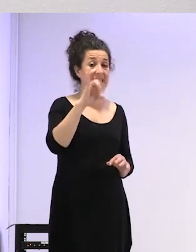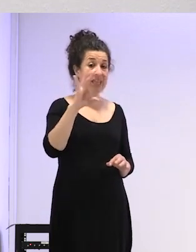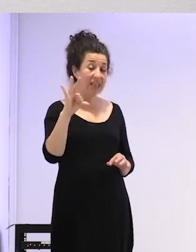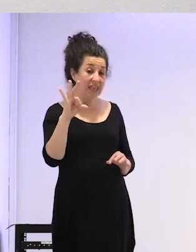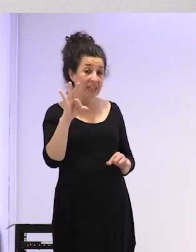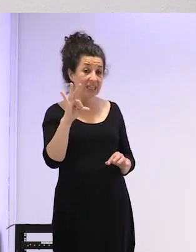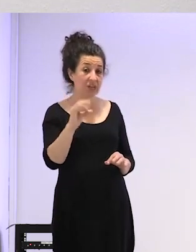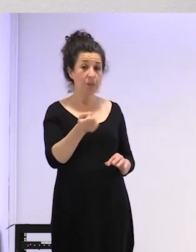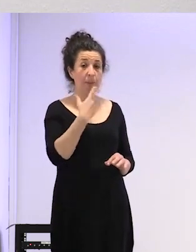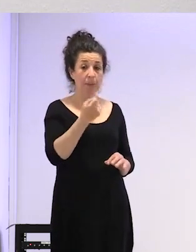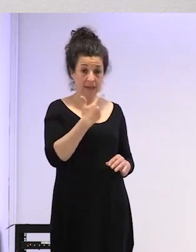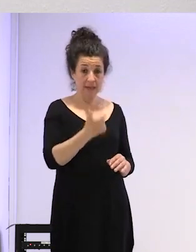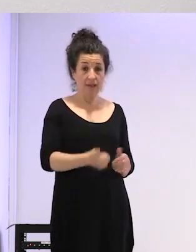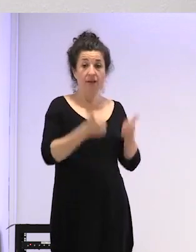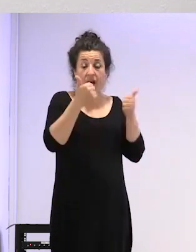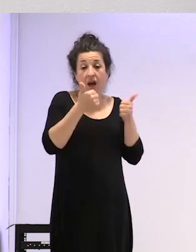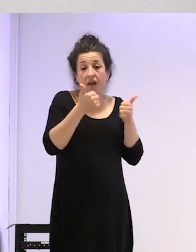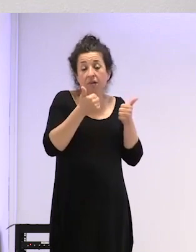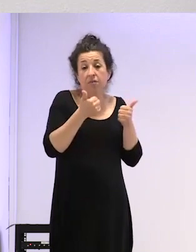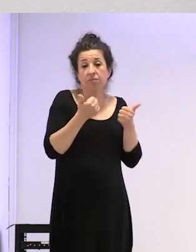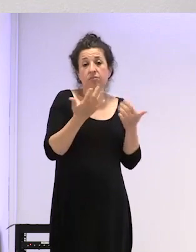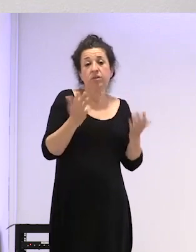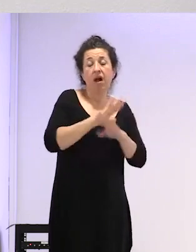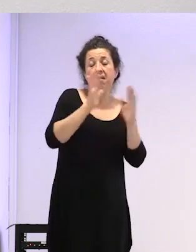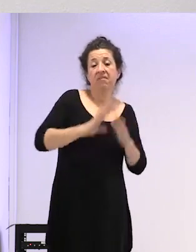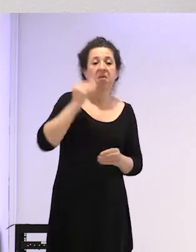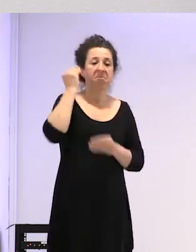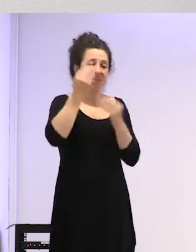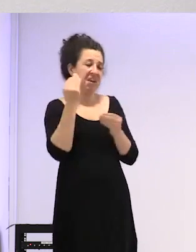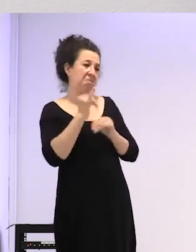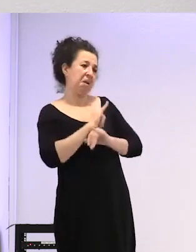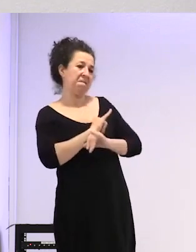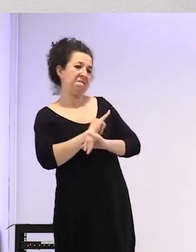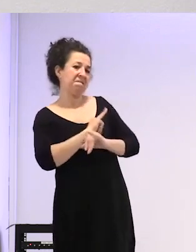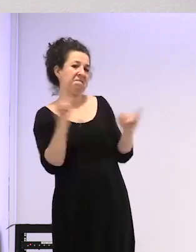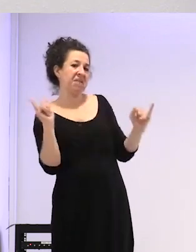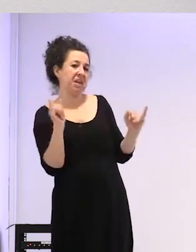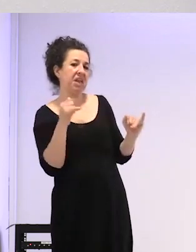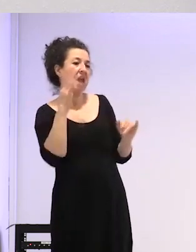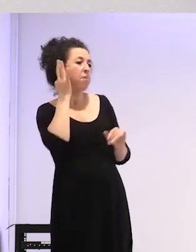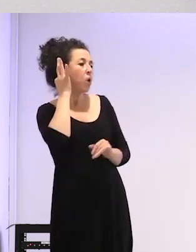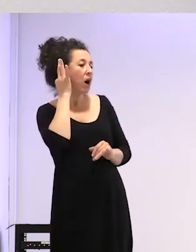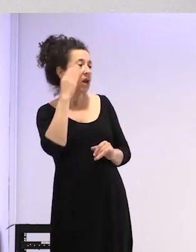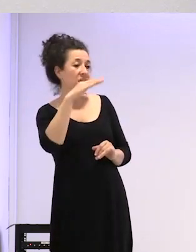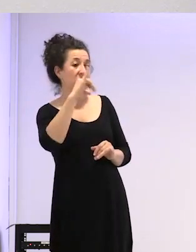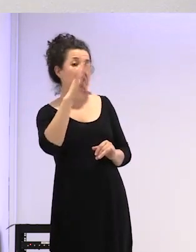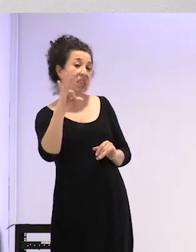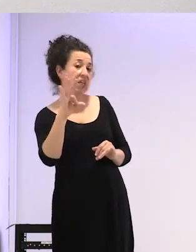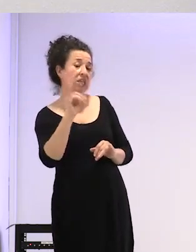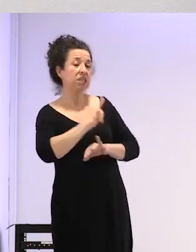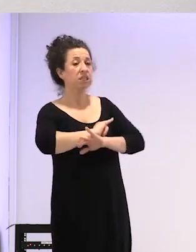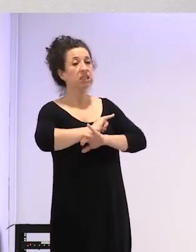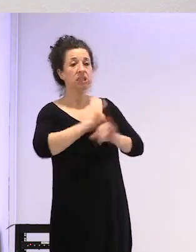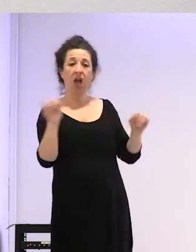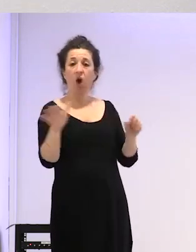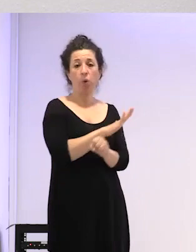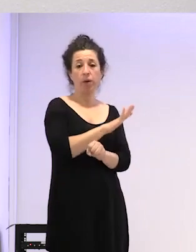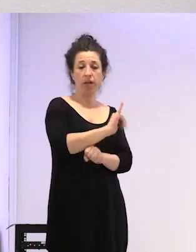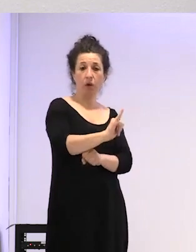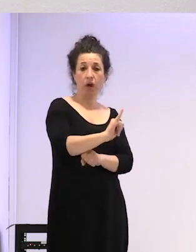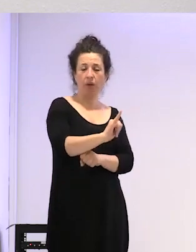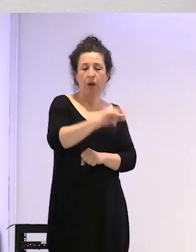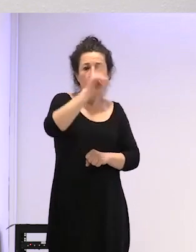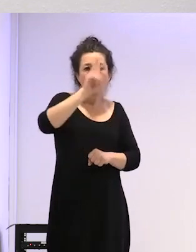que valería todo el estradiol pues pensaban bueno pues ya las mujeres cis ya están ¿no? y nunca pensaron